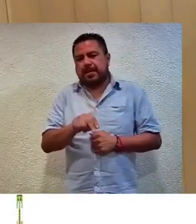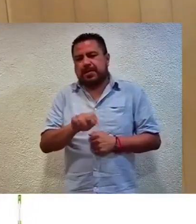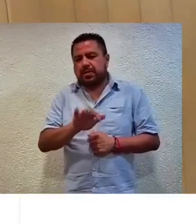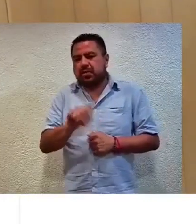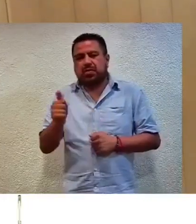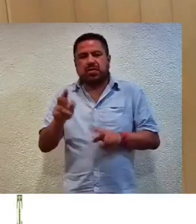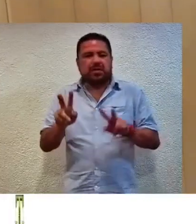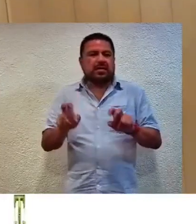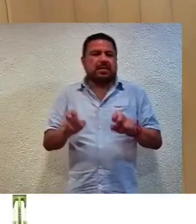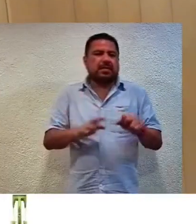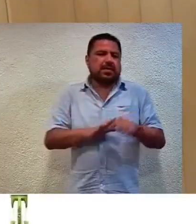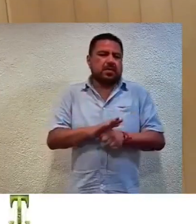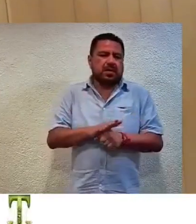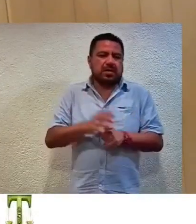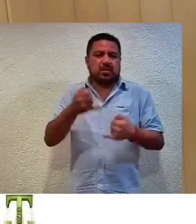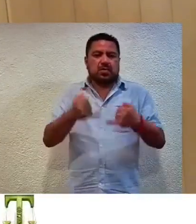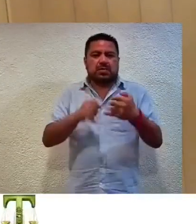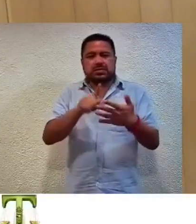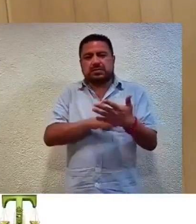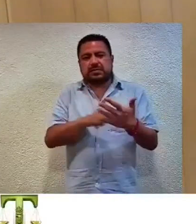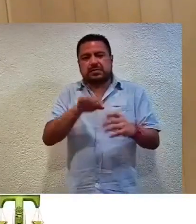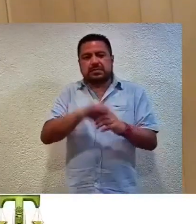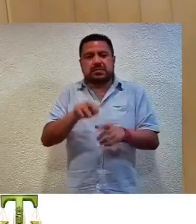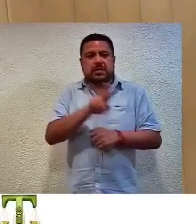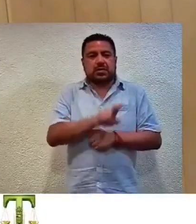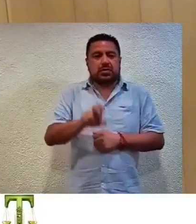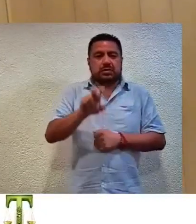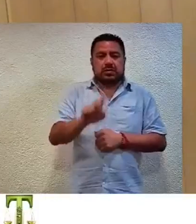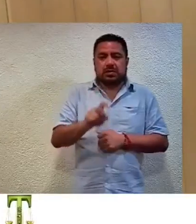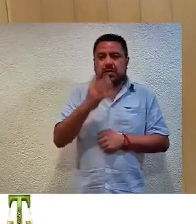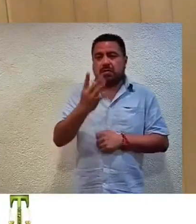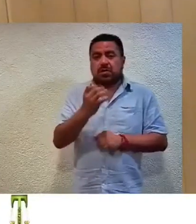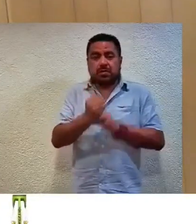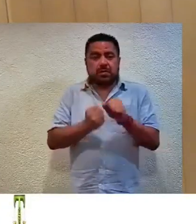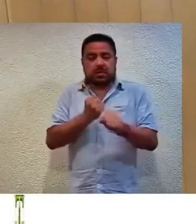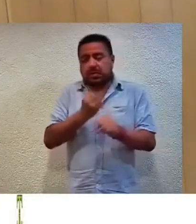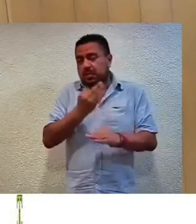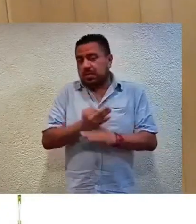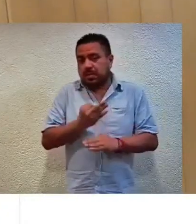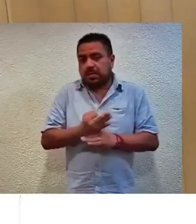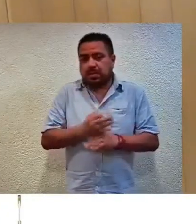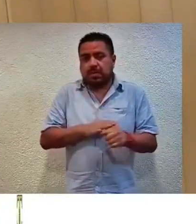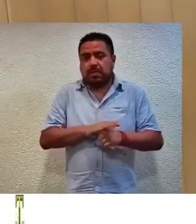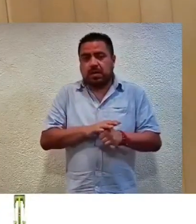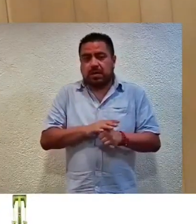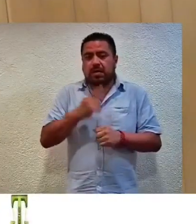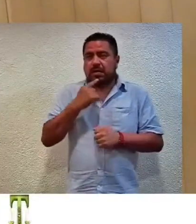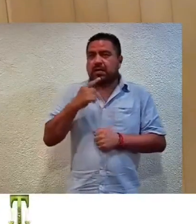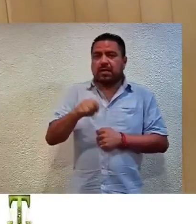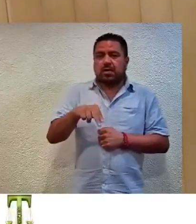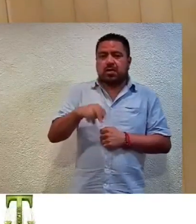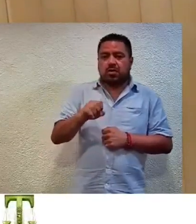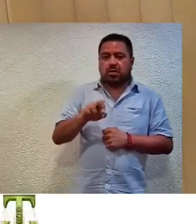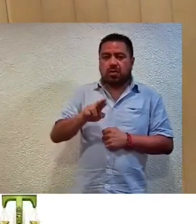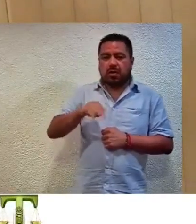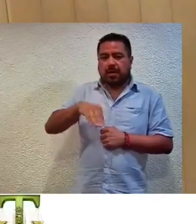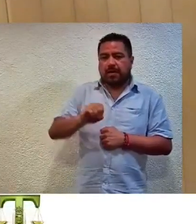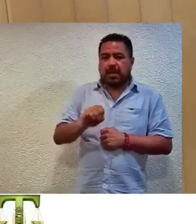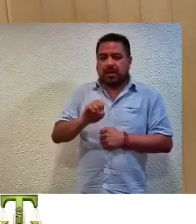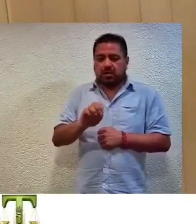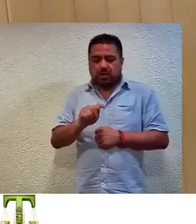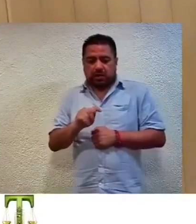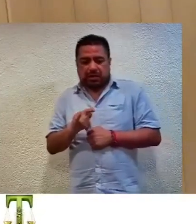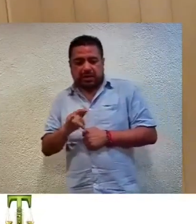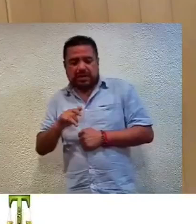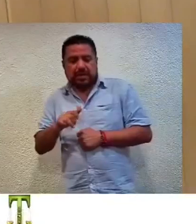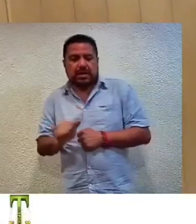siguiente asunto es el juicio electoral ciudadano 234 de este año. La actora es Norma Utilia Hernández Martínez y la autoridad